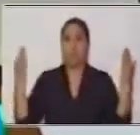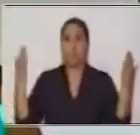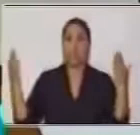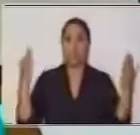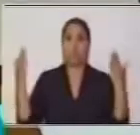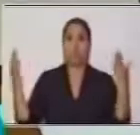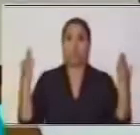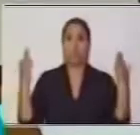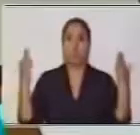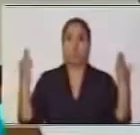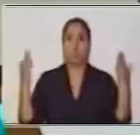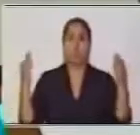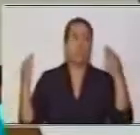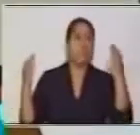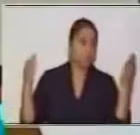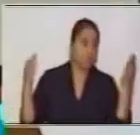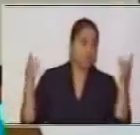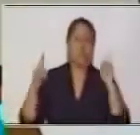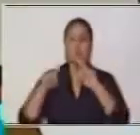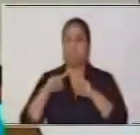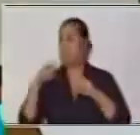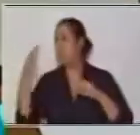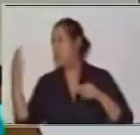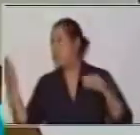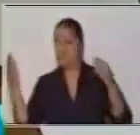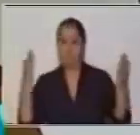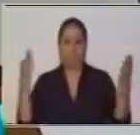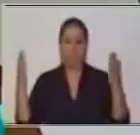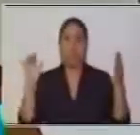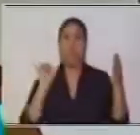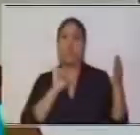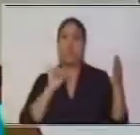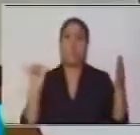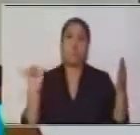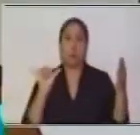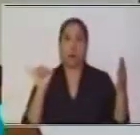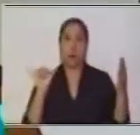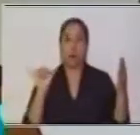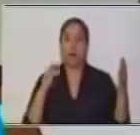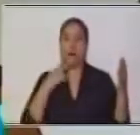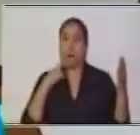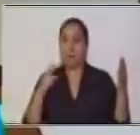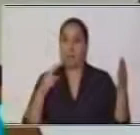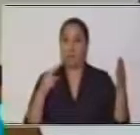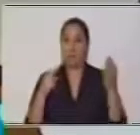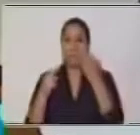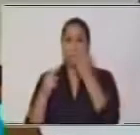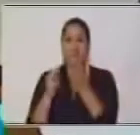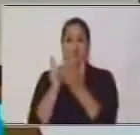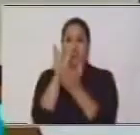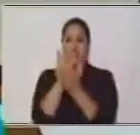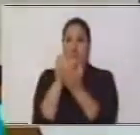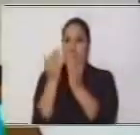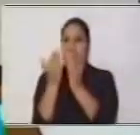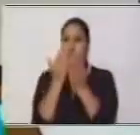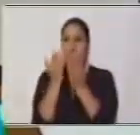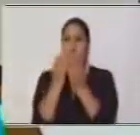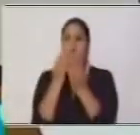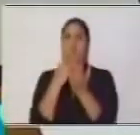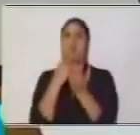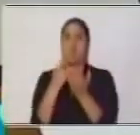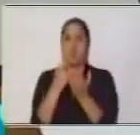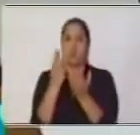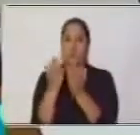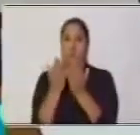Este por este, tiene que ser igual, su resultado, al multiplicar este por este. Sí,